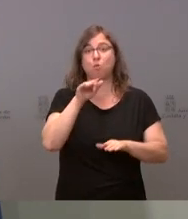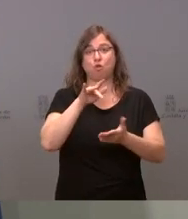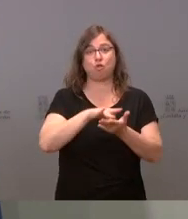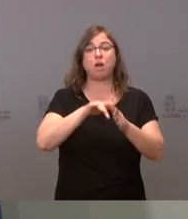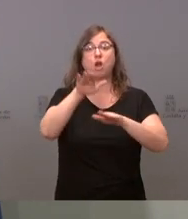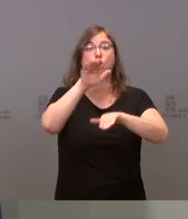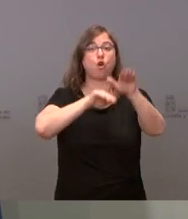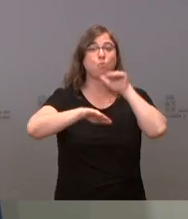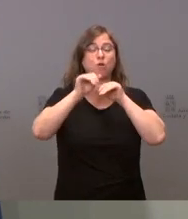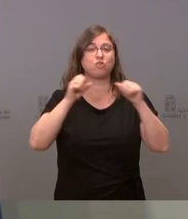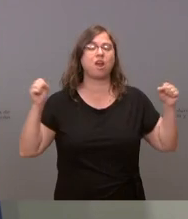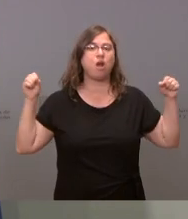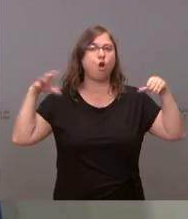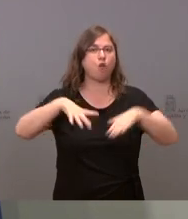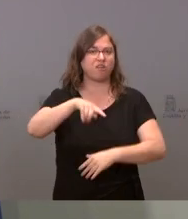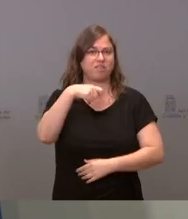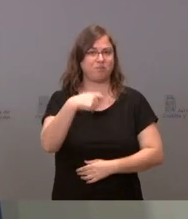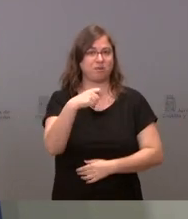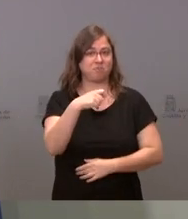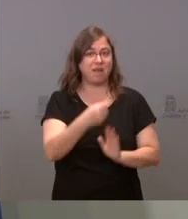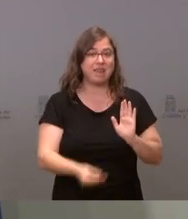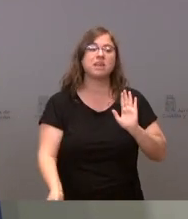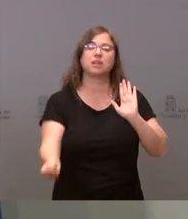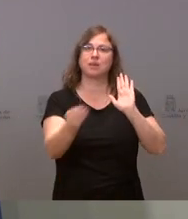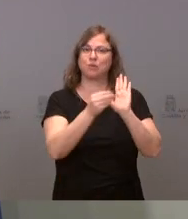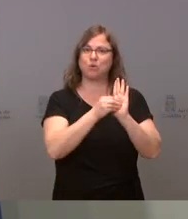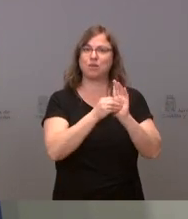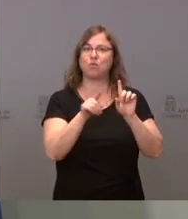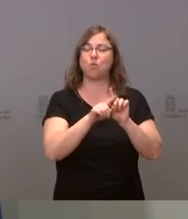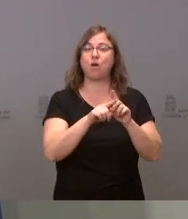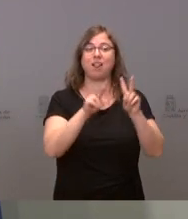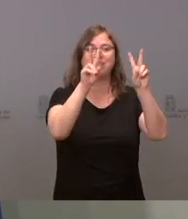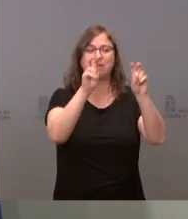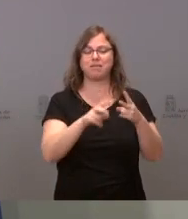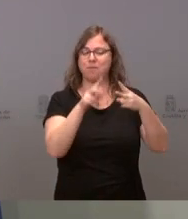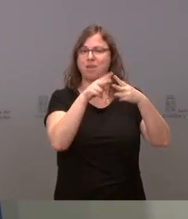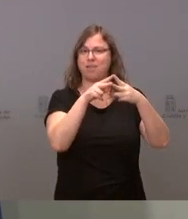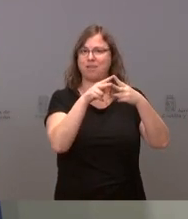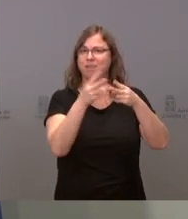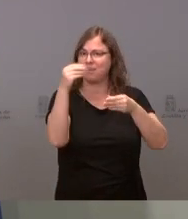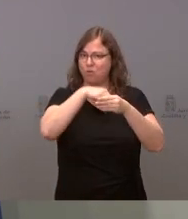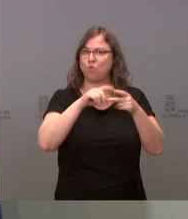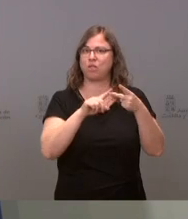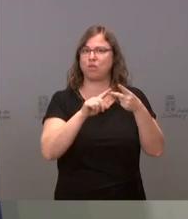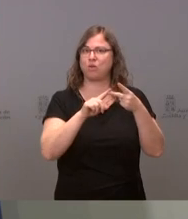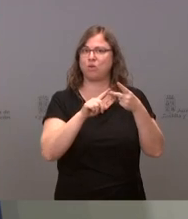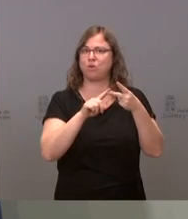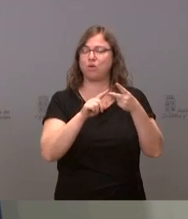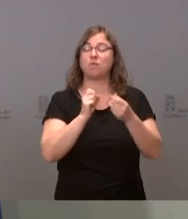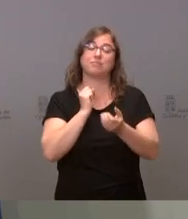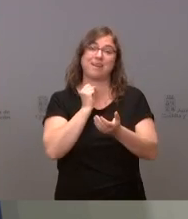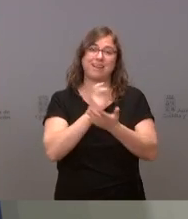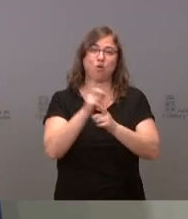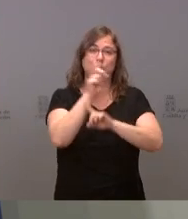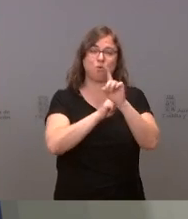de la conferencia de presidentes se incluya como uno de los dos únicos temas principales el reto demográfico